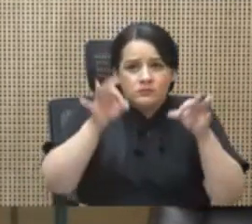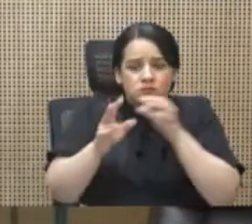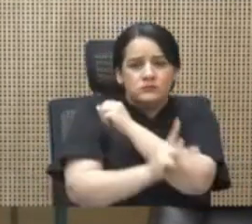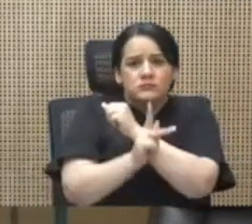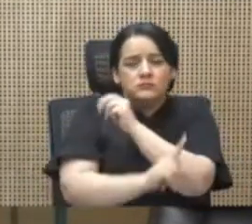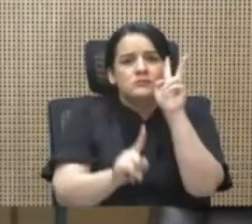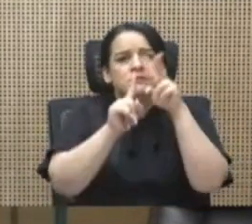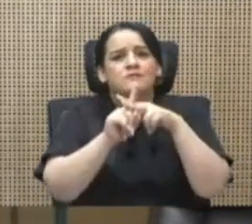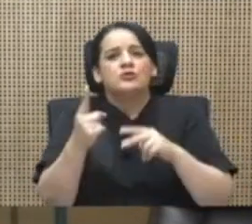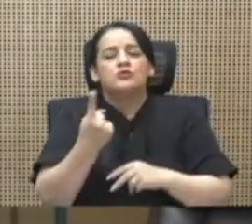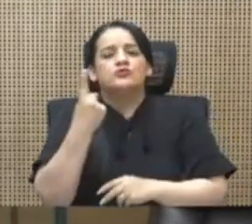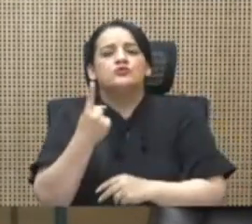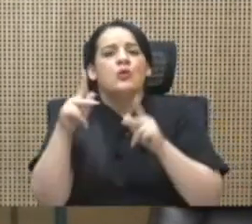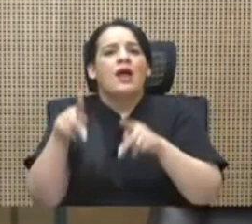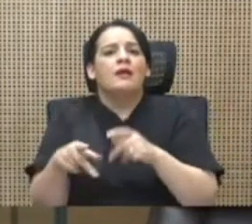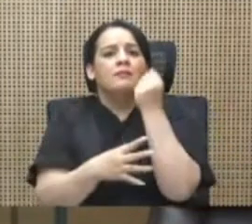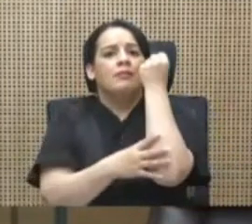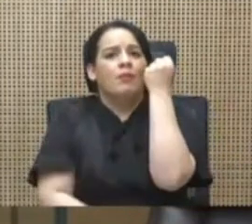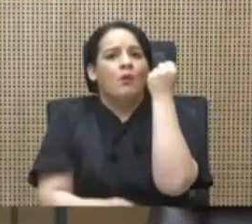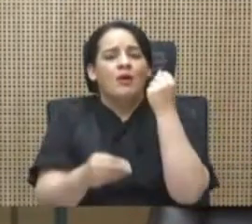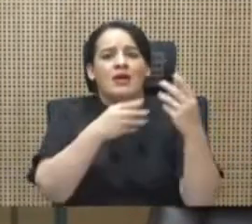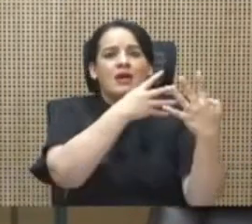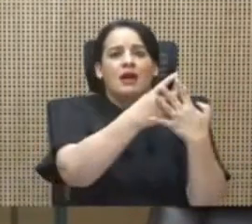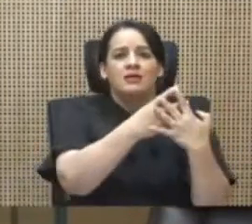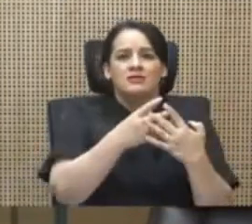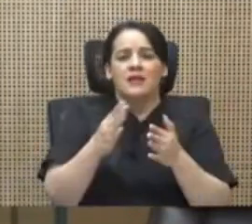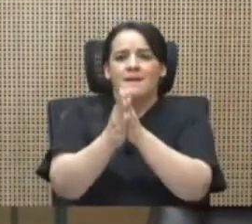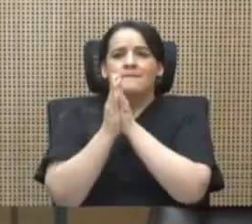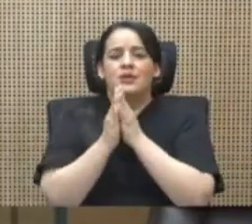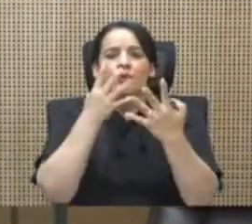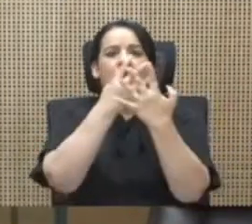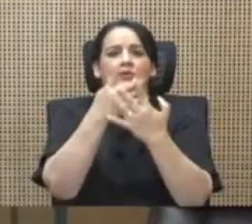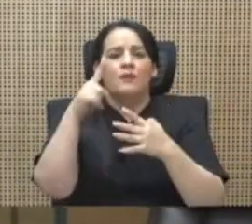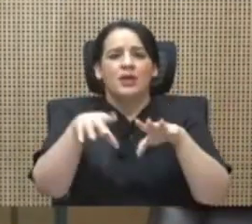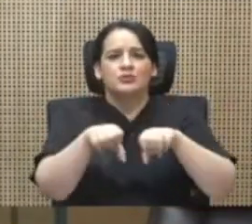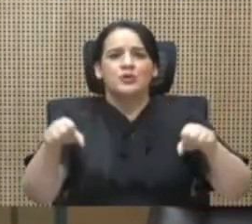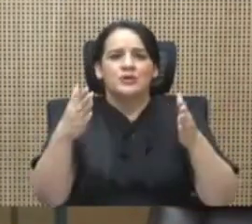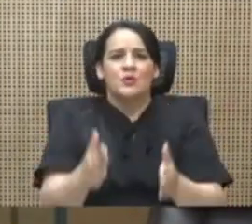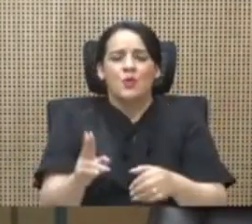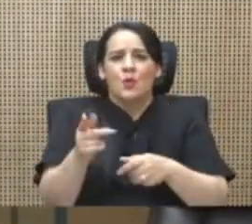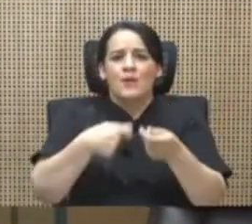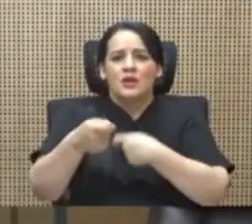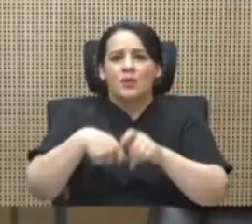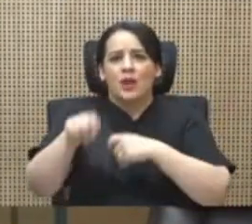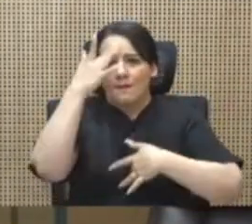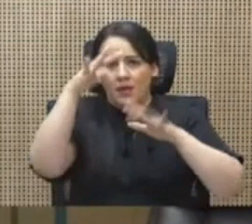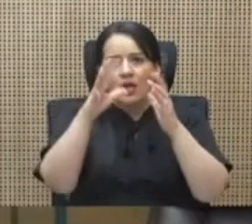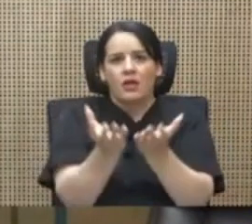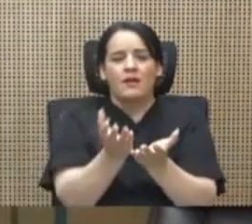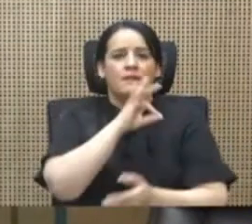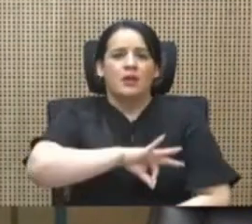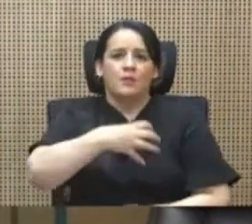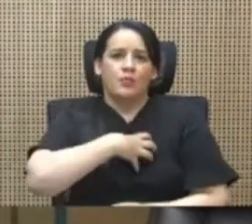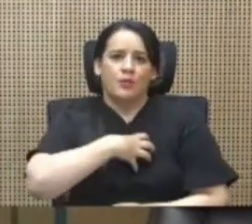aplica implacable solo a los pobres. Cárcel. Pido cárcel para los choriceros que manipularon la pandemia para beneficio propio.